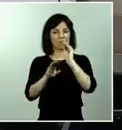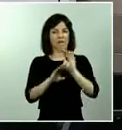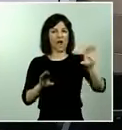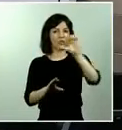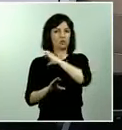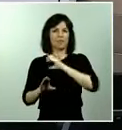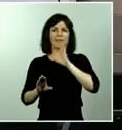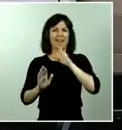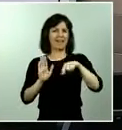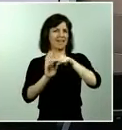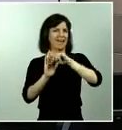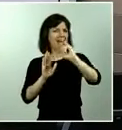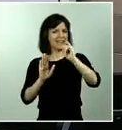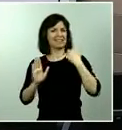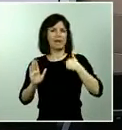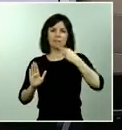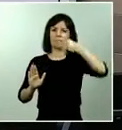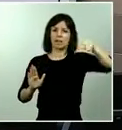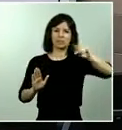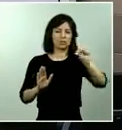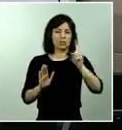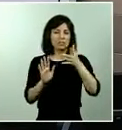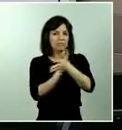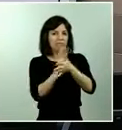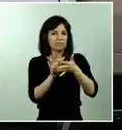evaluación sobre estas palabras del presidente de la Generalitat